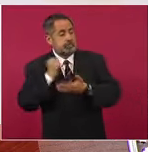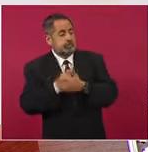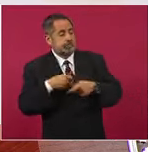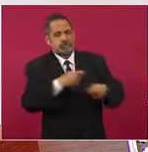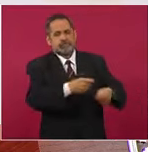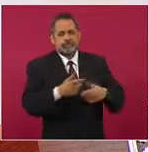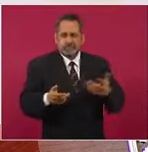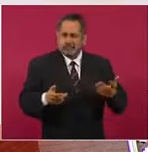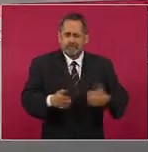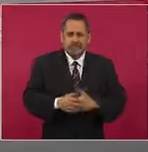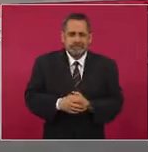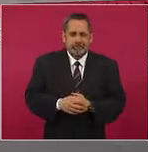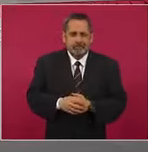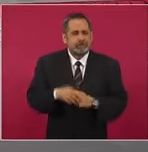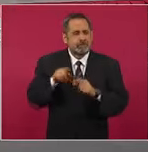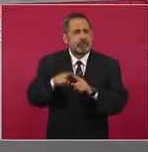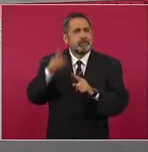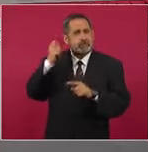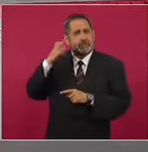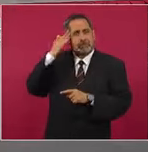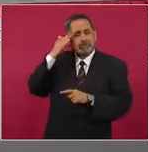o sea, estaba a cerillo,